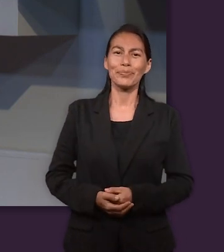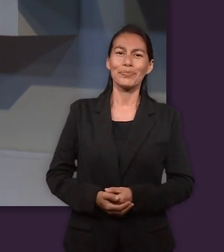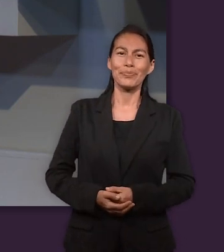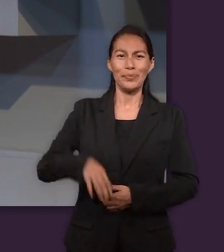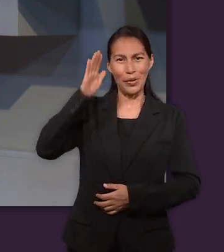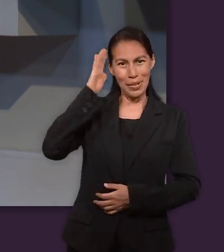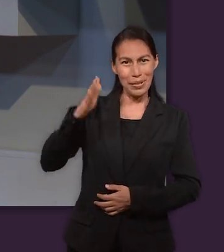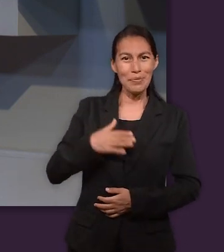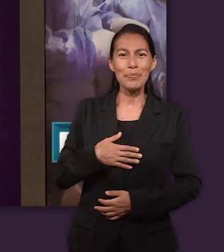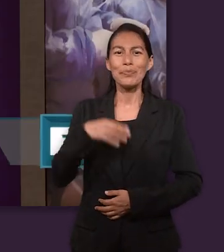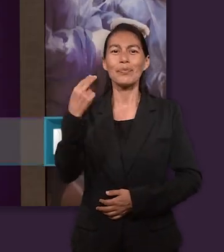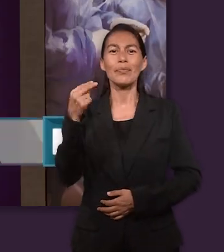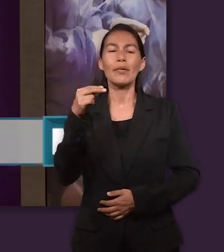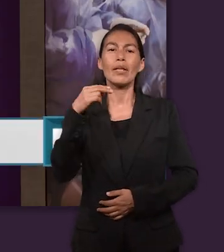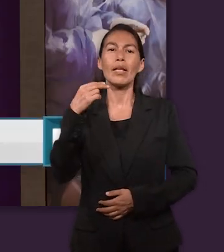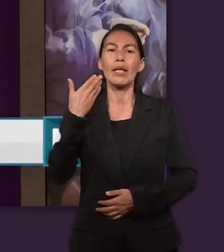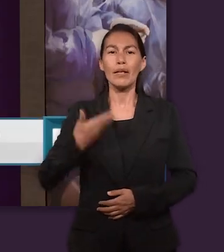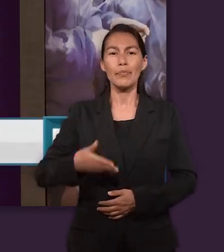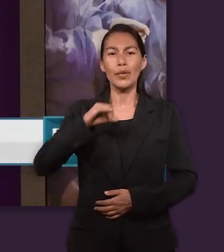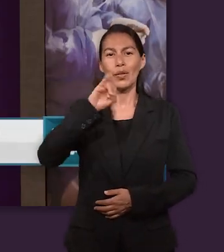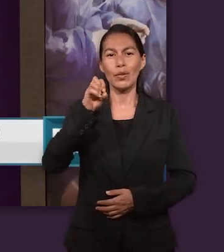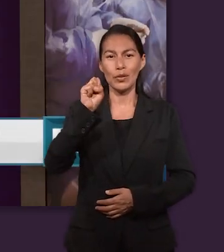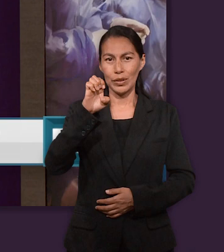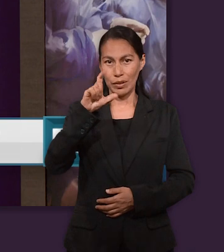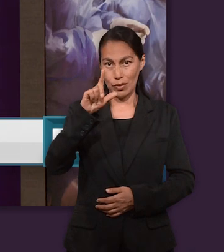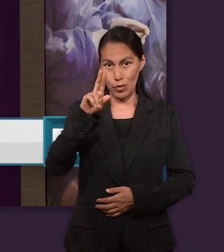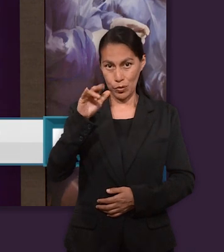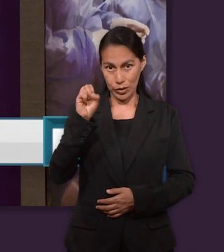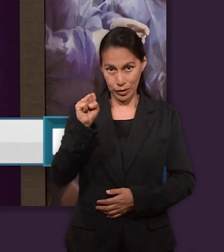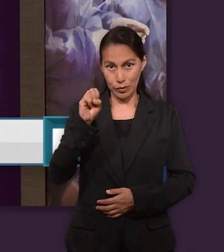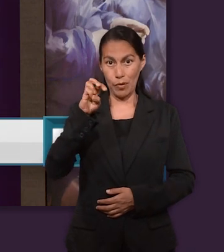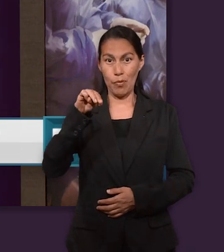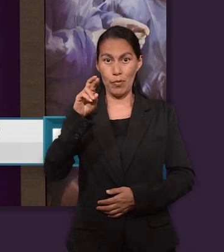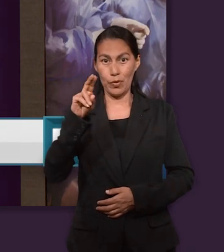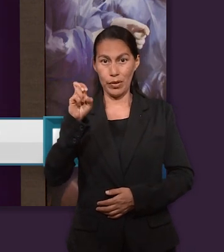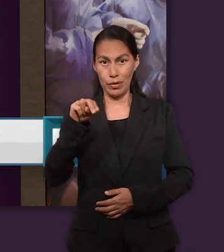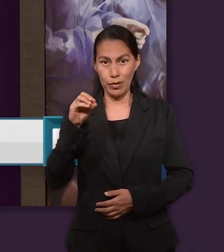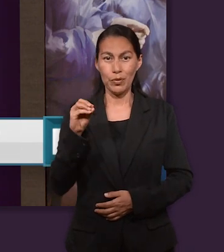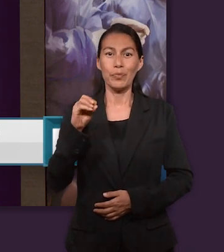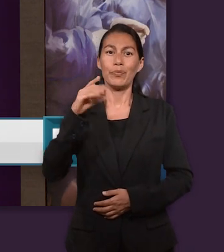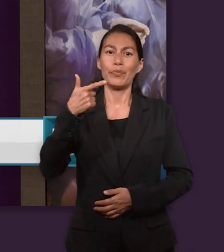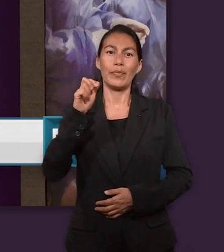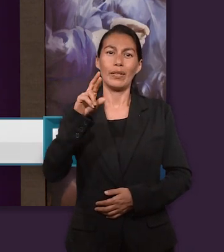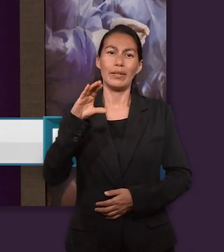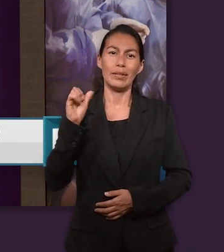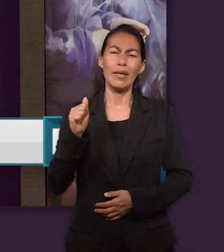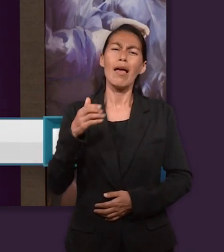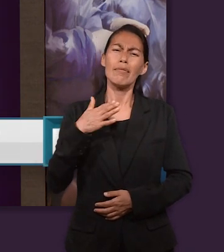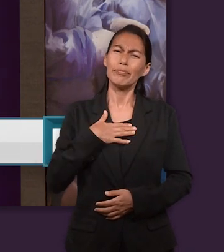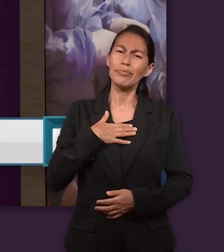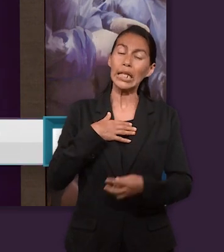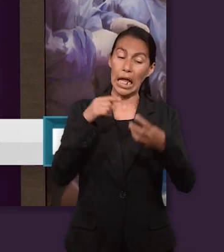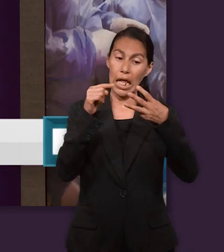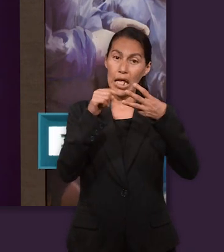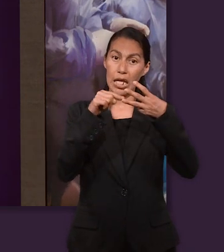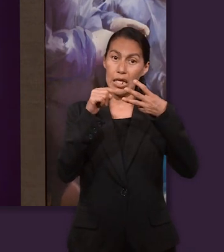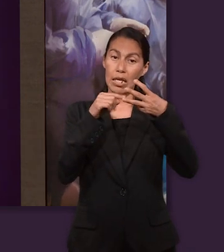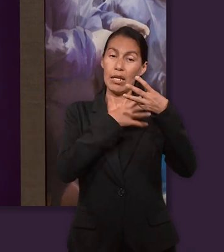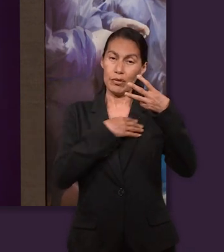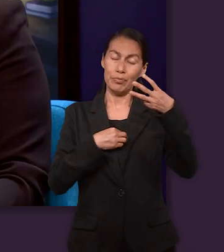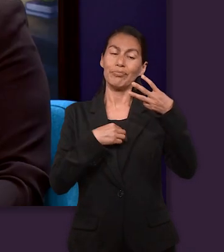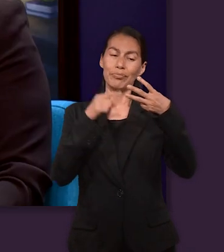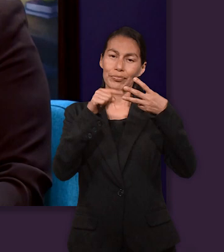de hijos son? ¿Qué tal? Mi nombre es José Luis Moreno García y en mi familia yo ocupo el tercer lugar.